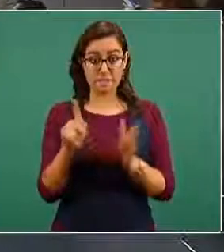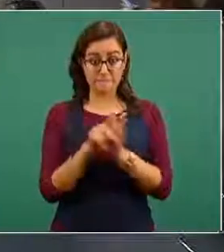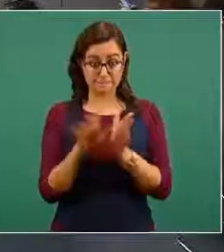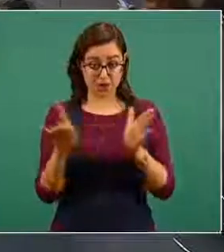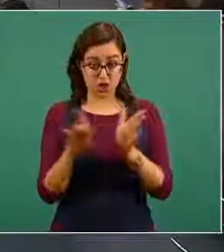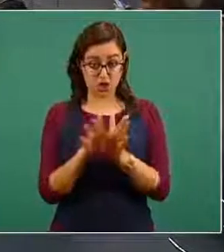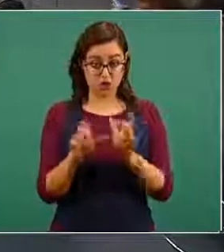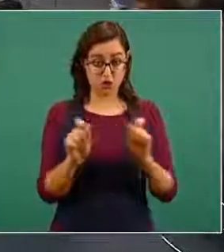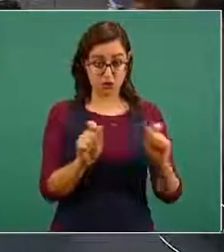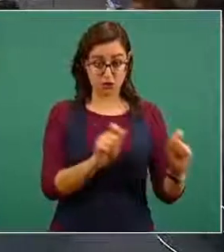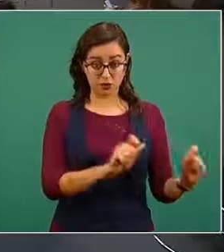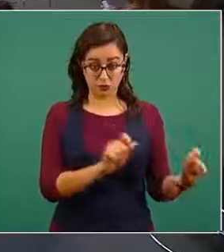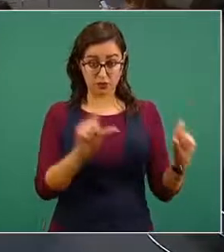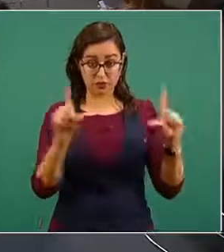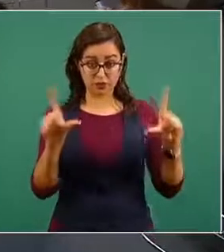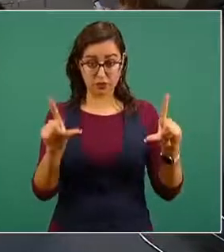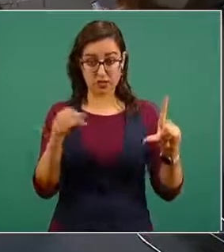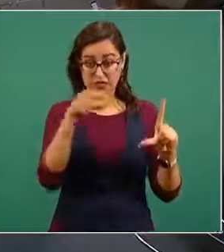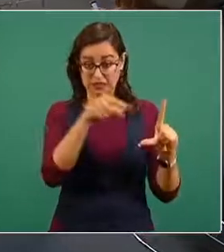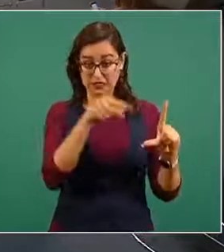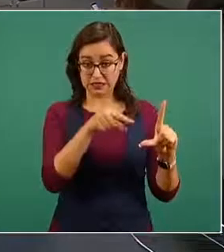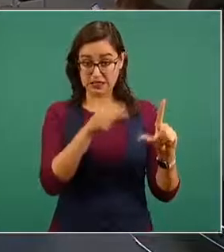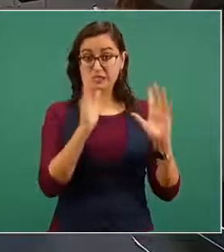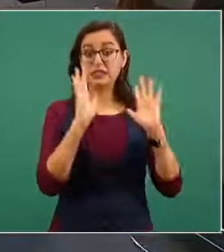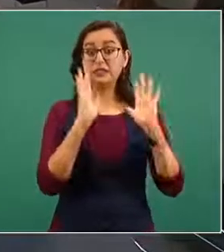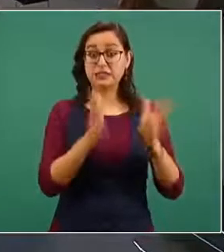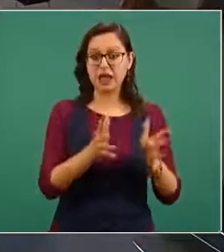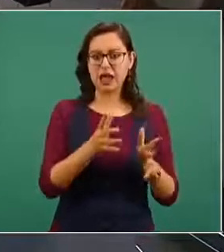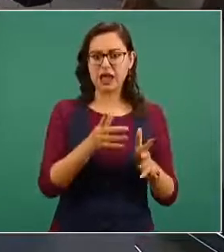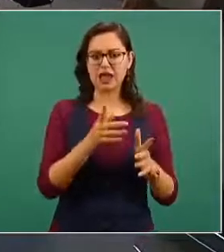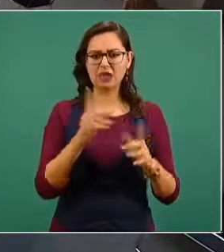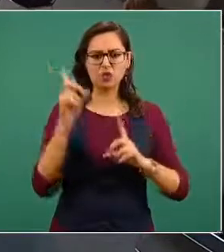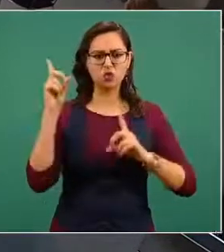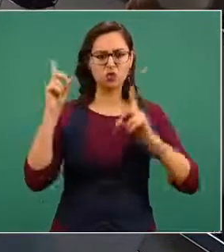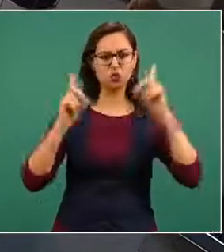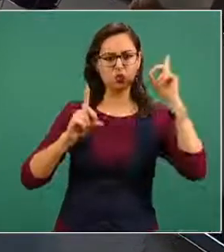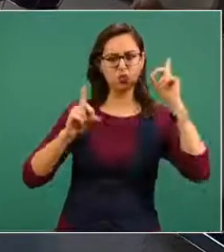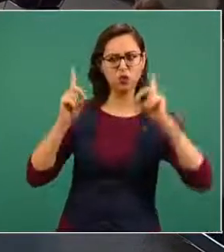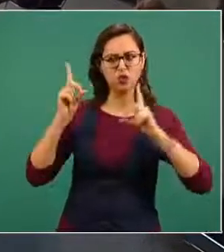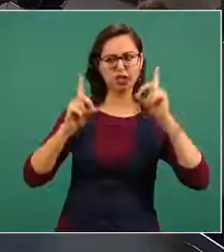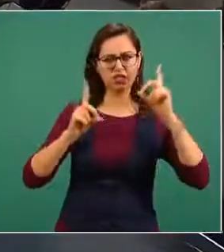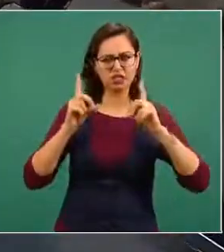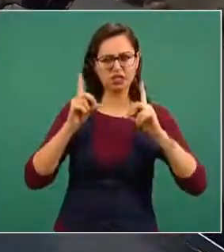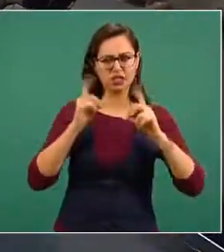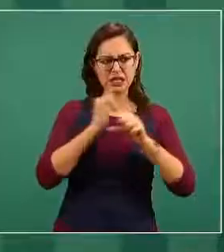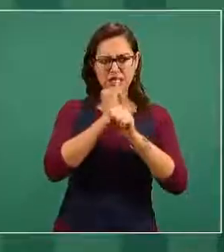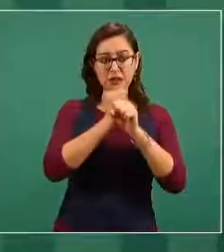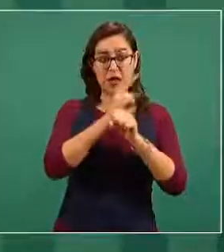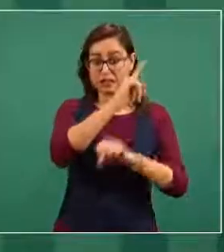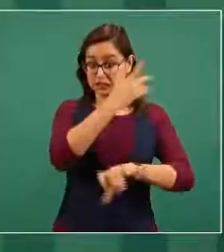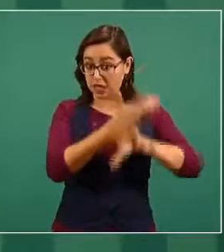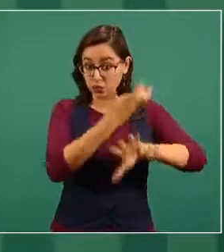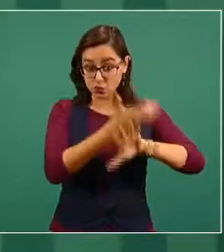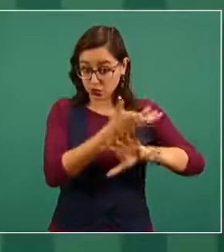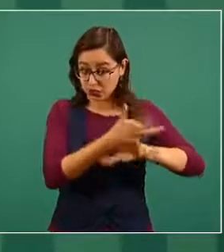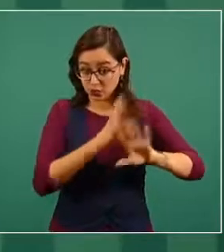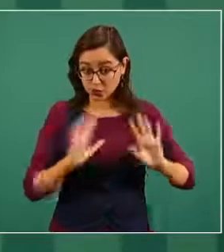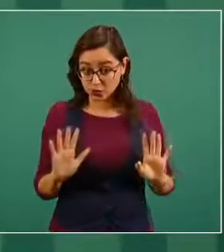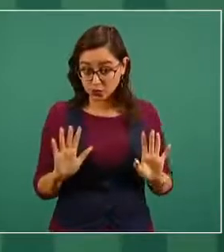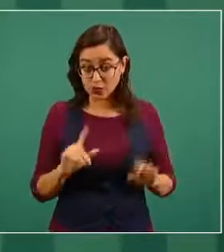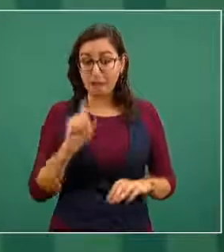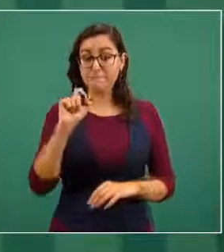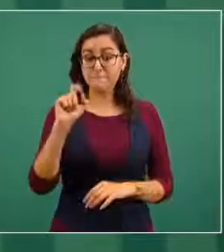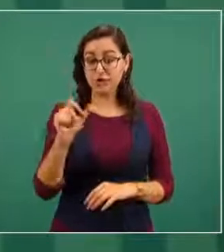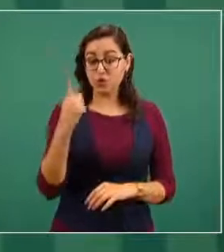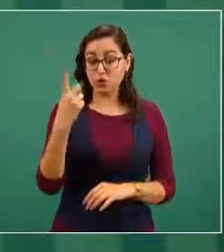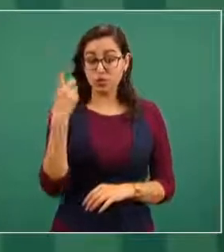dudas serias sobre la solidez de esta investigación ya no te hablo de México en Estados Unidos 21 de